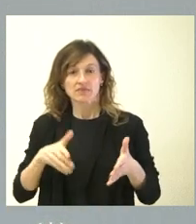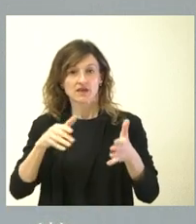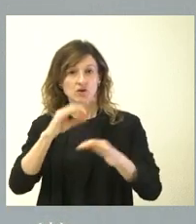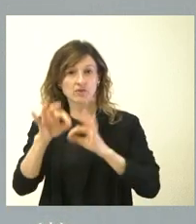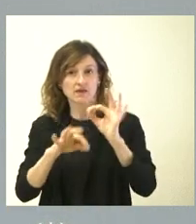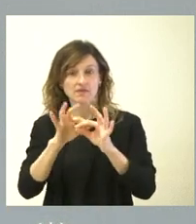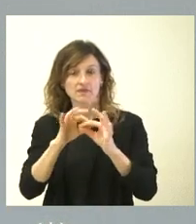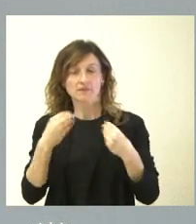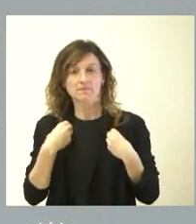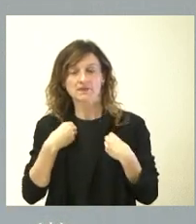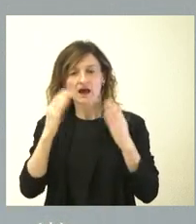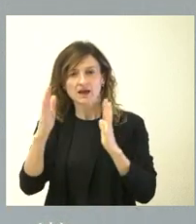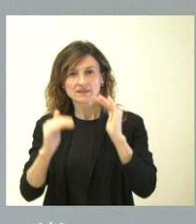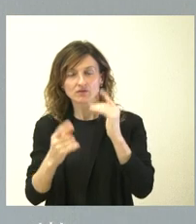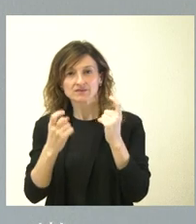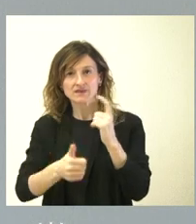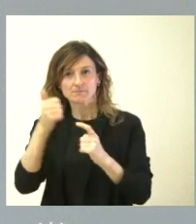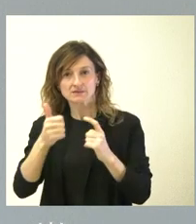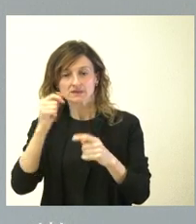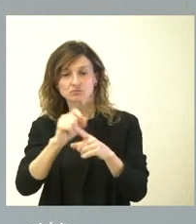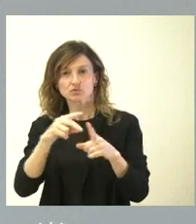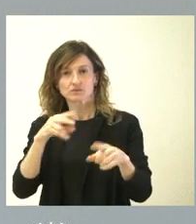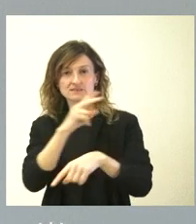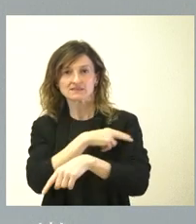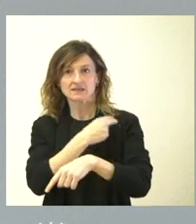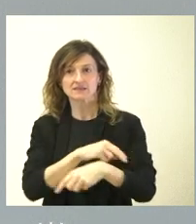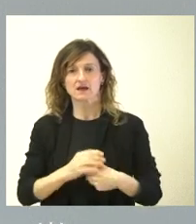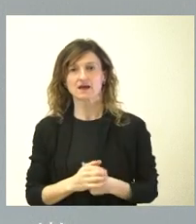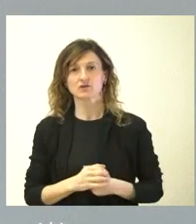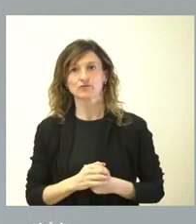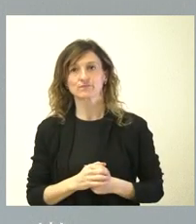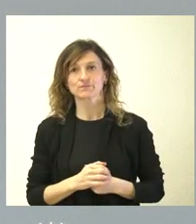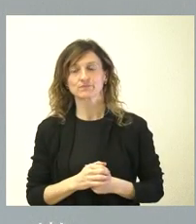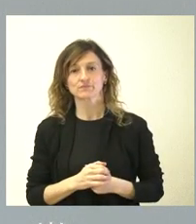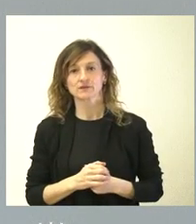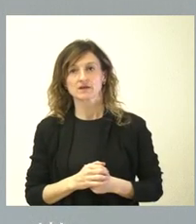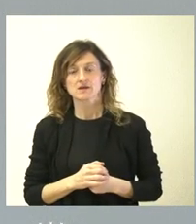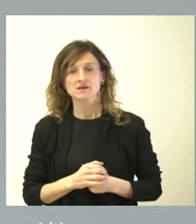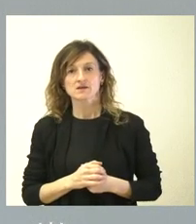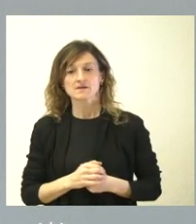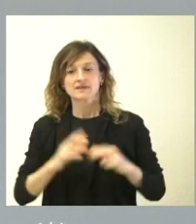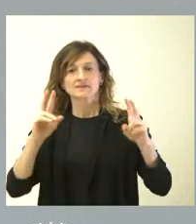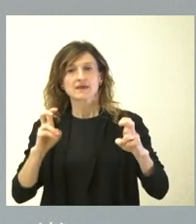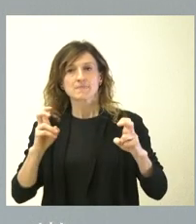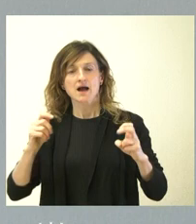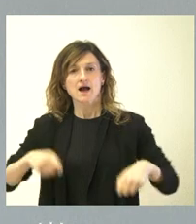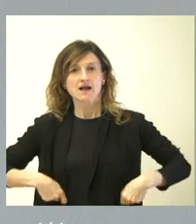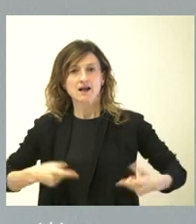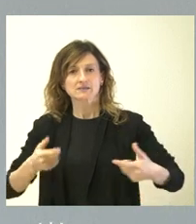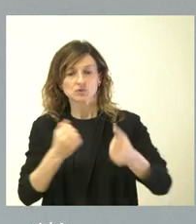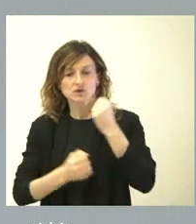va requiriendo una mayor atención desde el punto de vista sanitario. No es el coste económico la principal